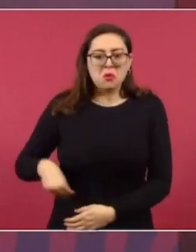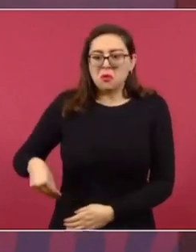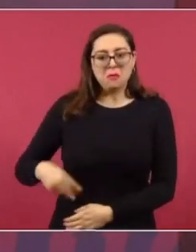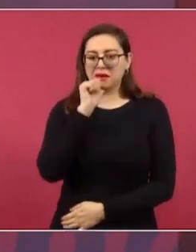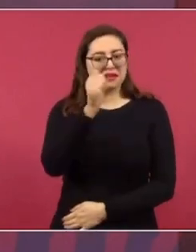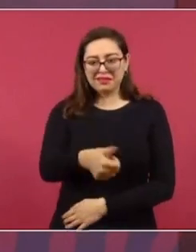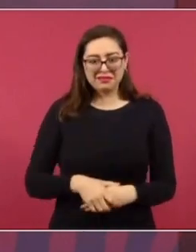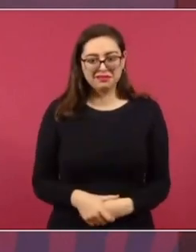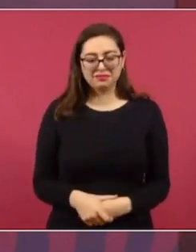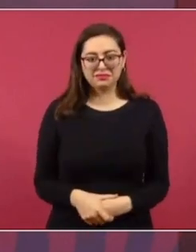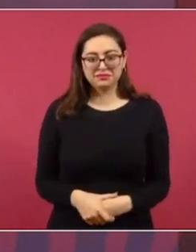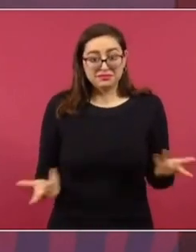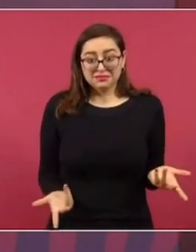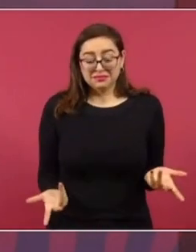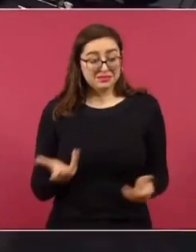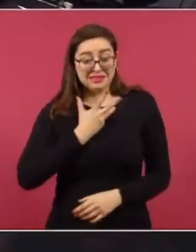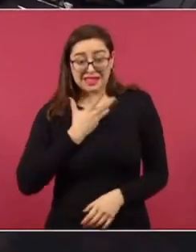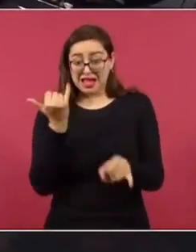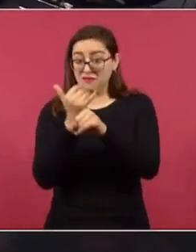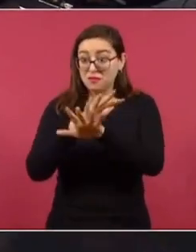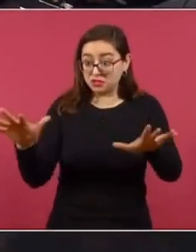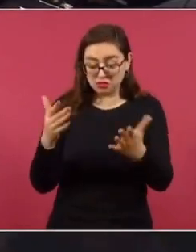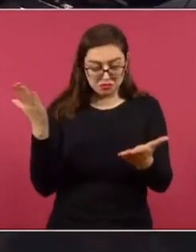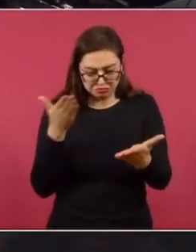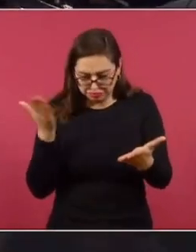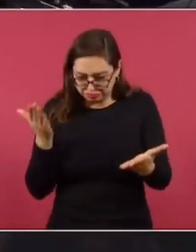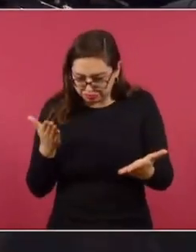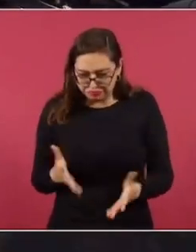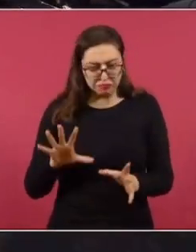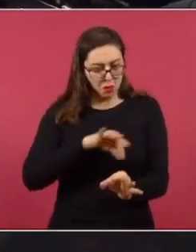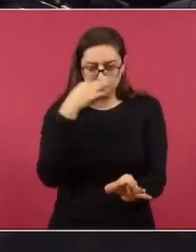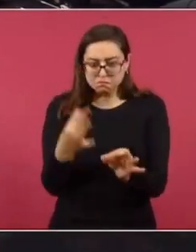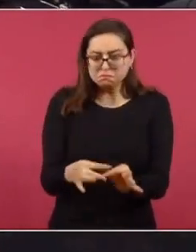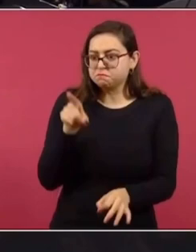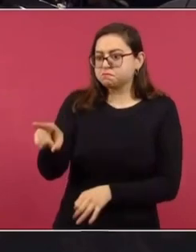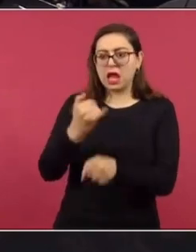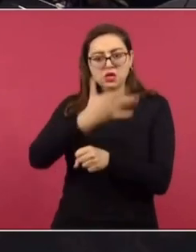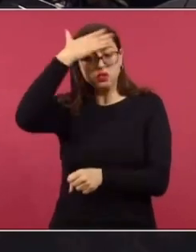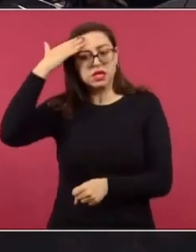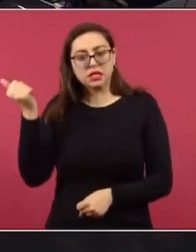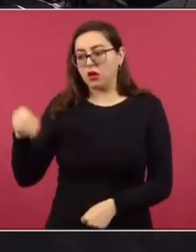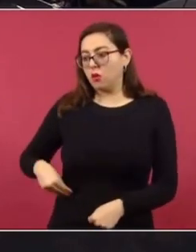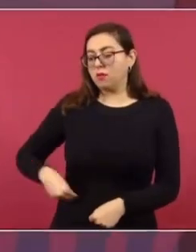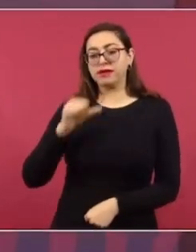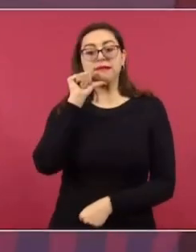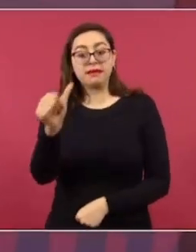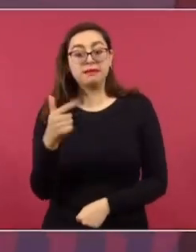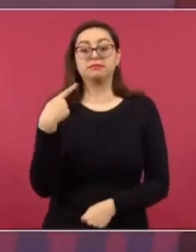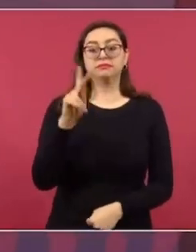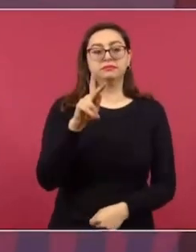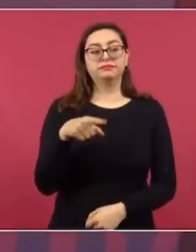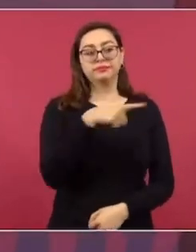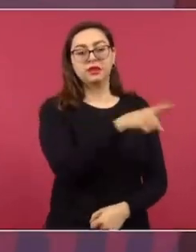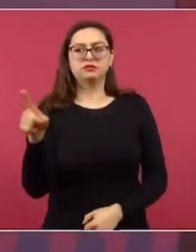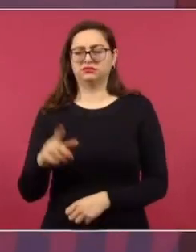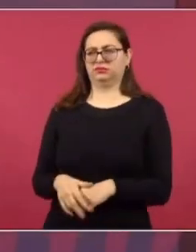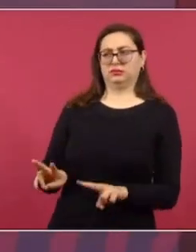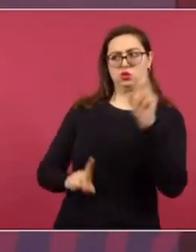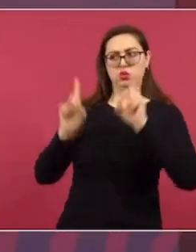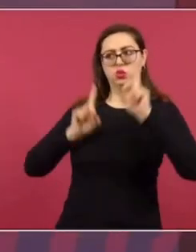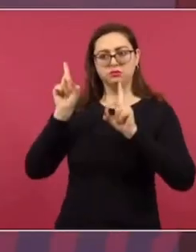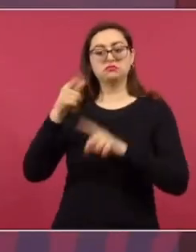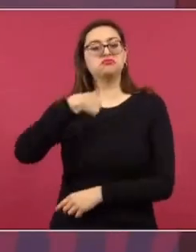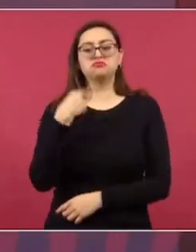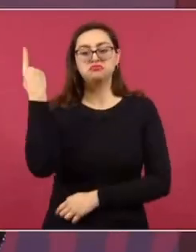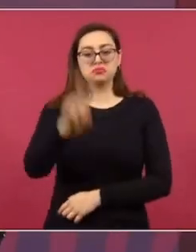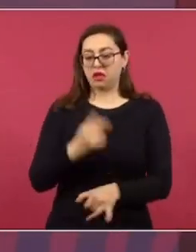había elementos. Entonces, como iba a quedar la sospecha, lo que ordené fue que subieran el expediente